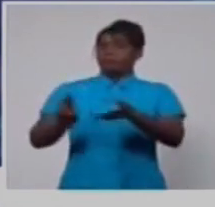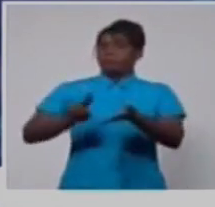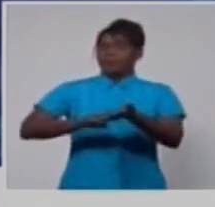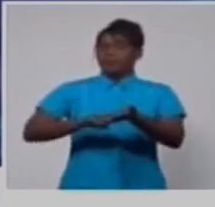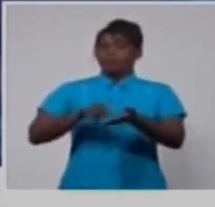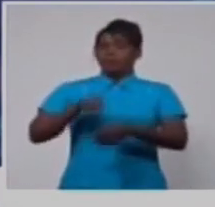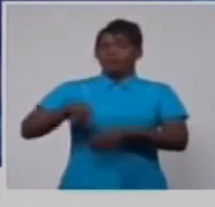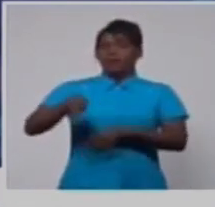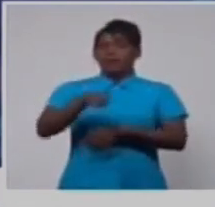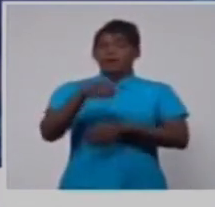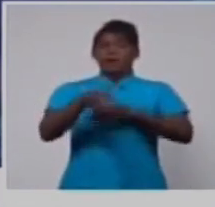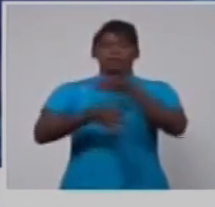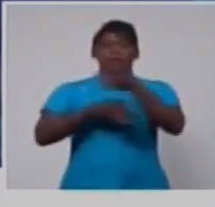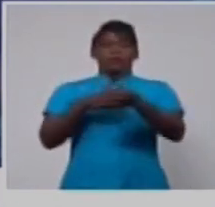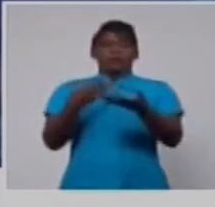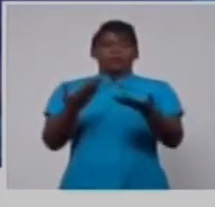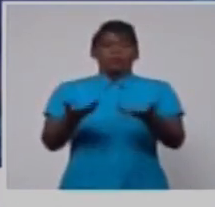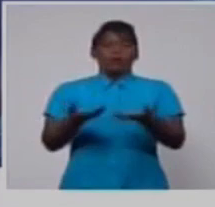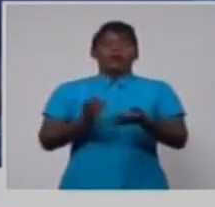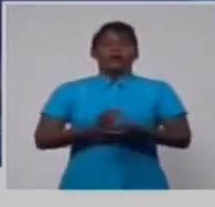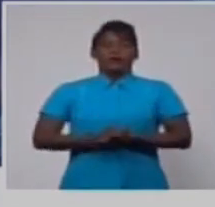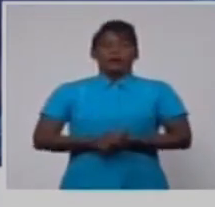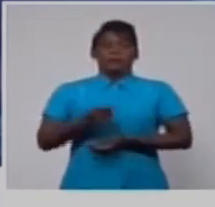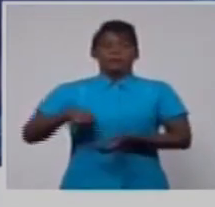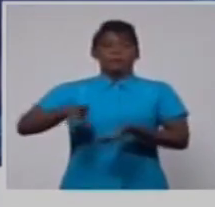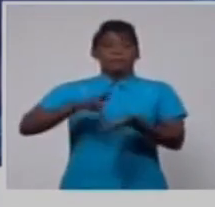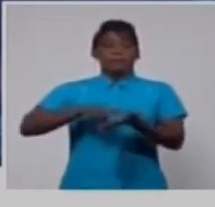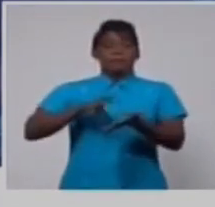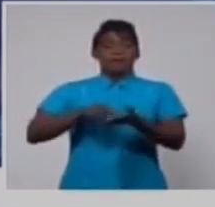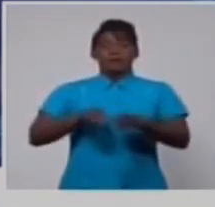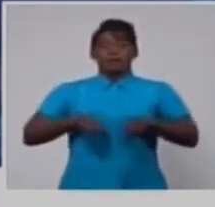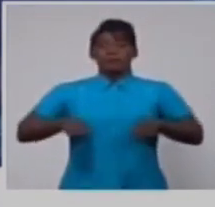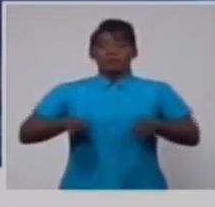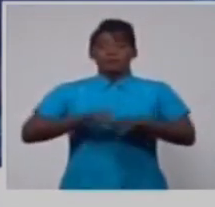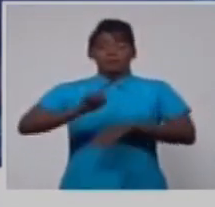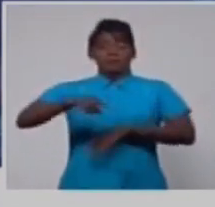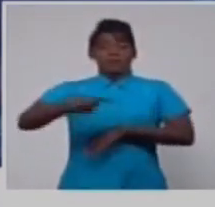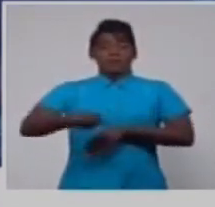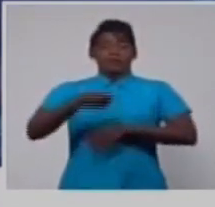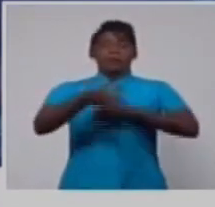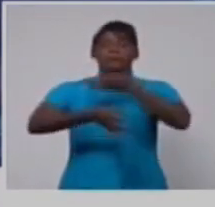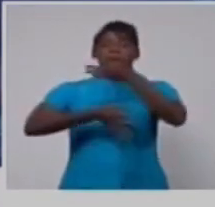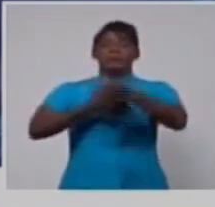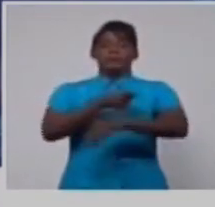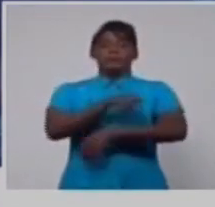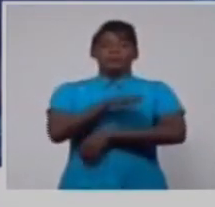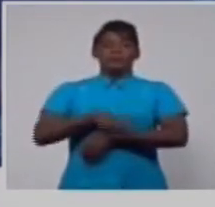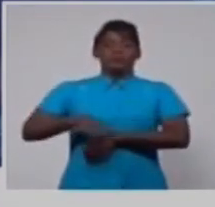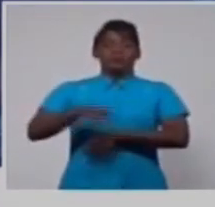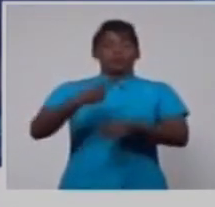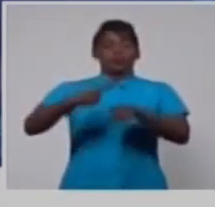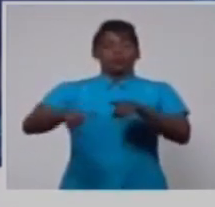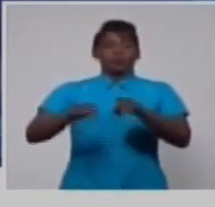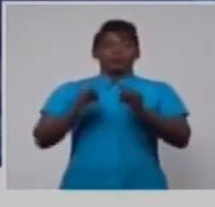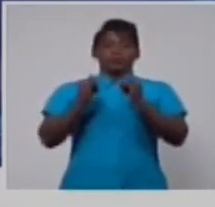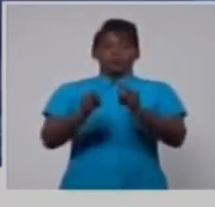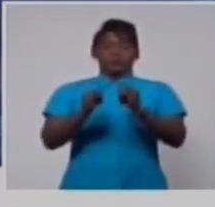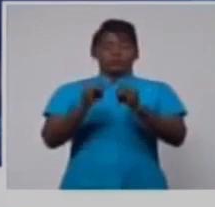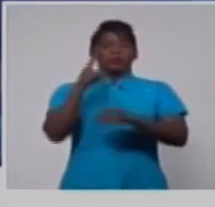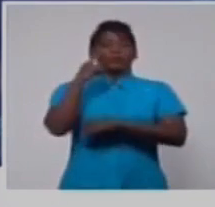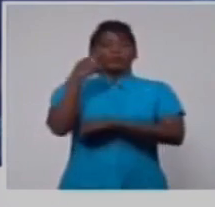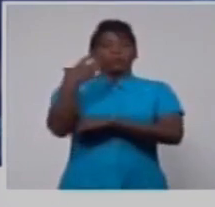Murillo Corque, comparecerán este martes en la mesa redonda para brindar al pueblo una información inicial